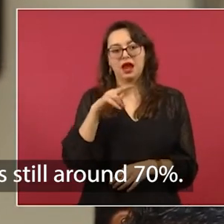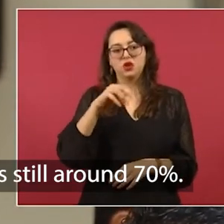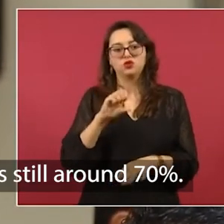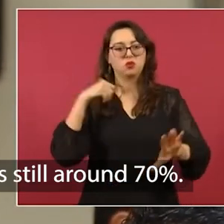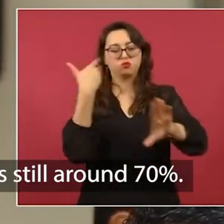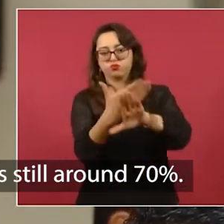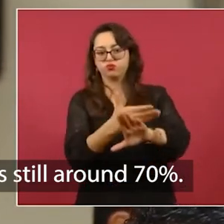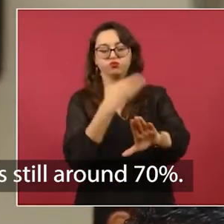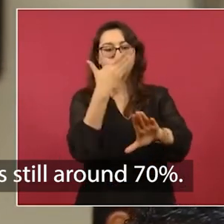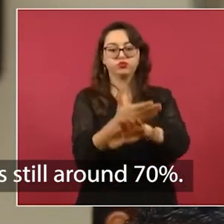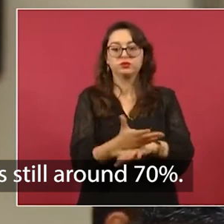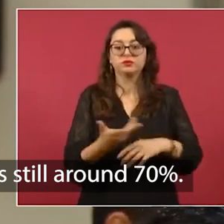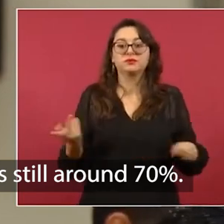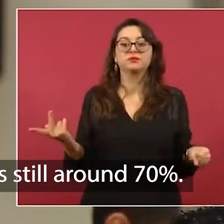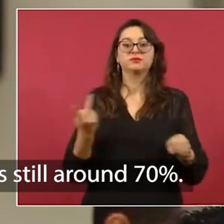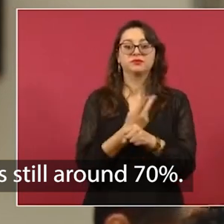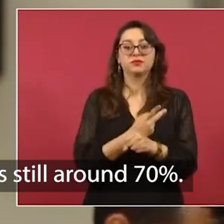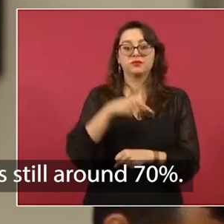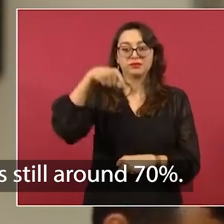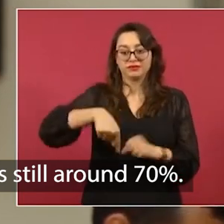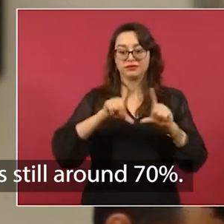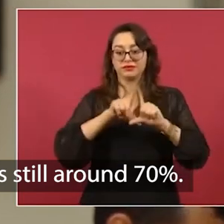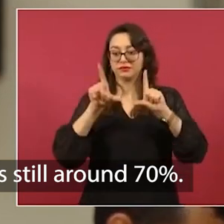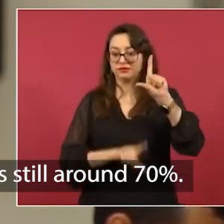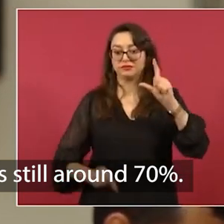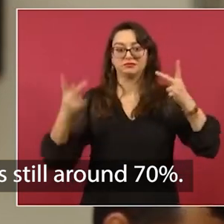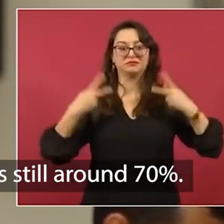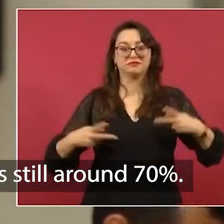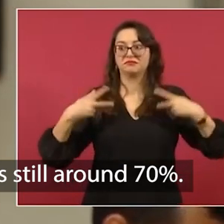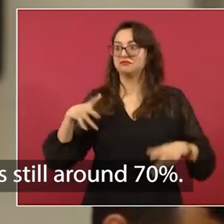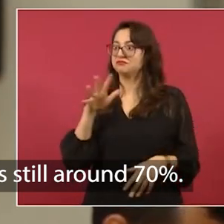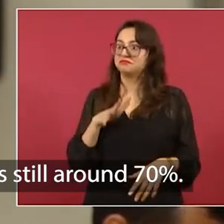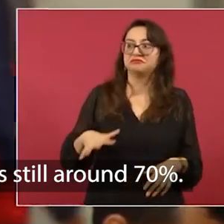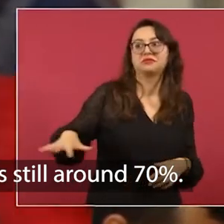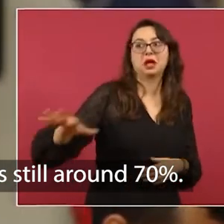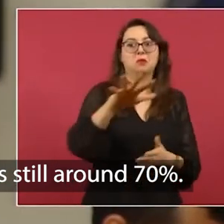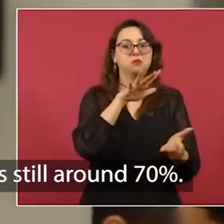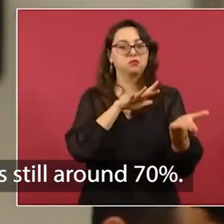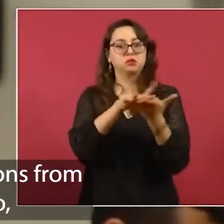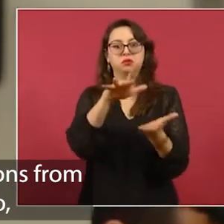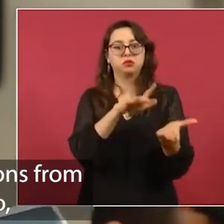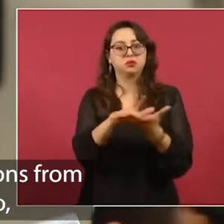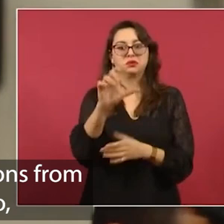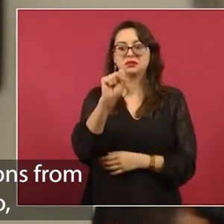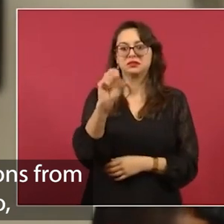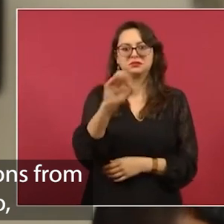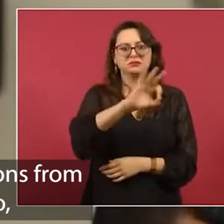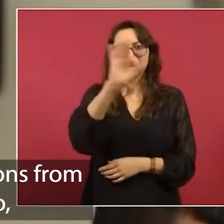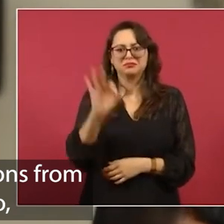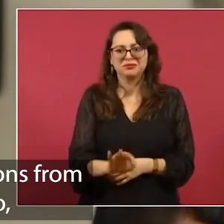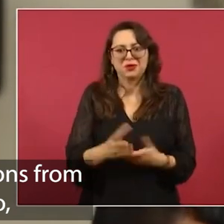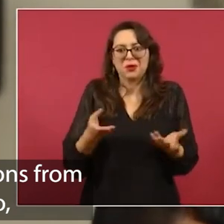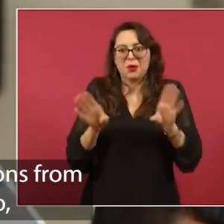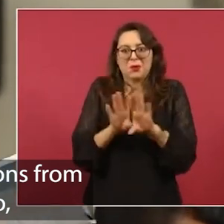mismo tiempo, en México su tasa de aprobación sigue siendo alrededor del 70%. Entonces, ¿a qué se debe esa